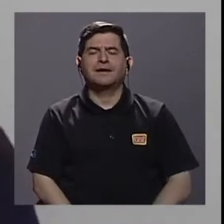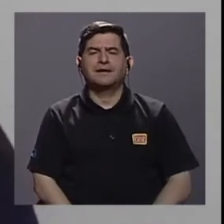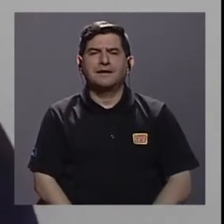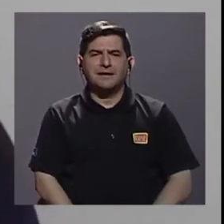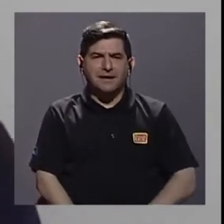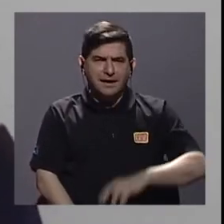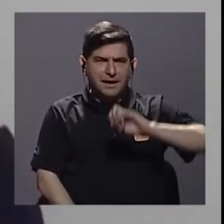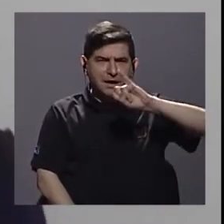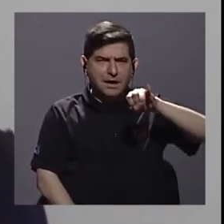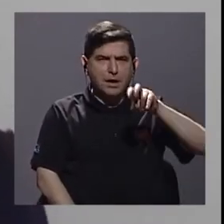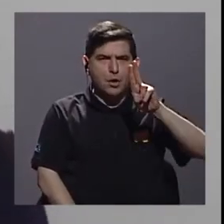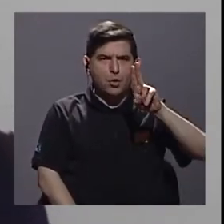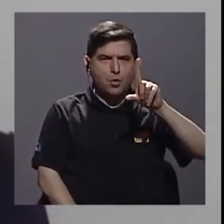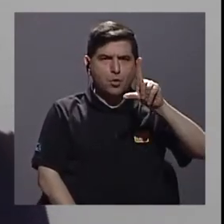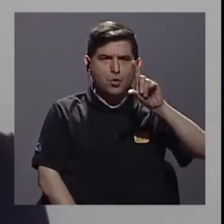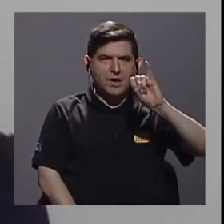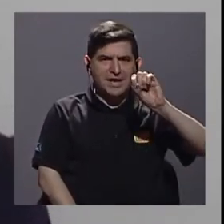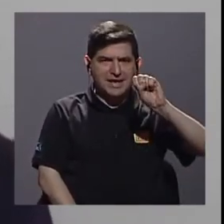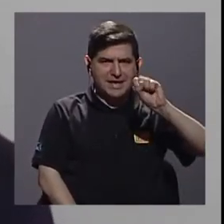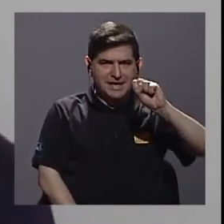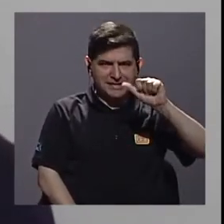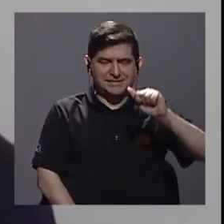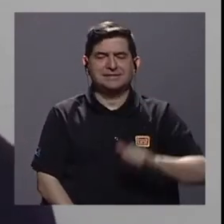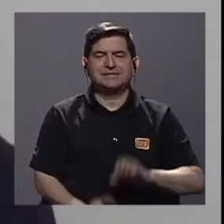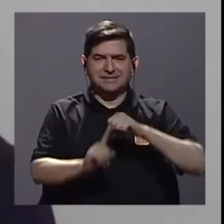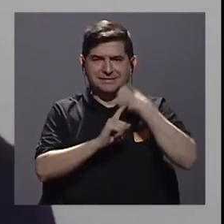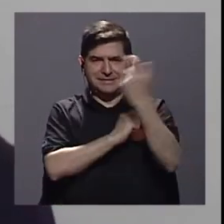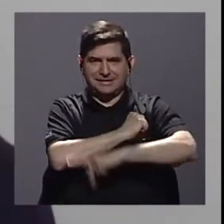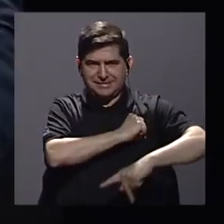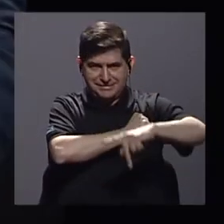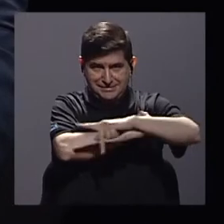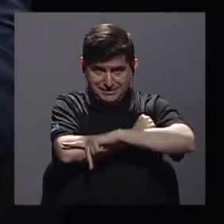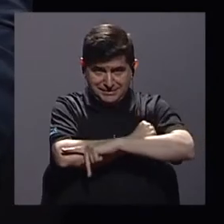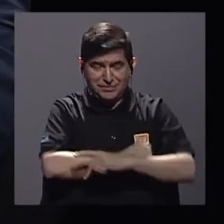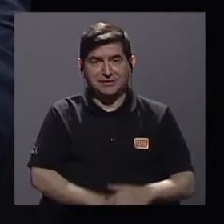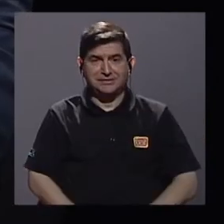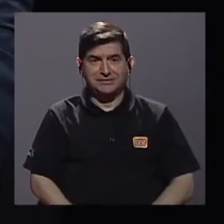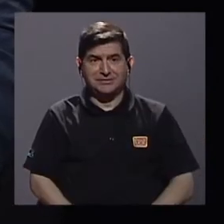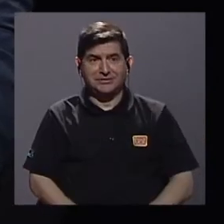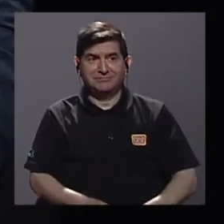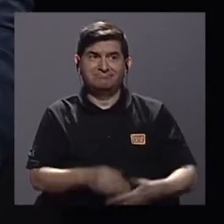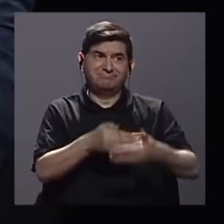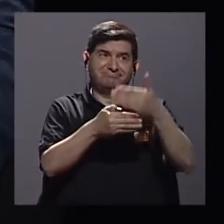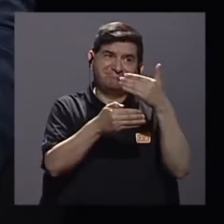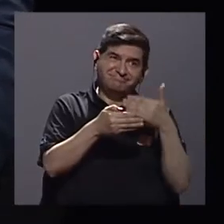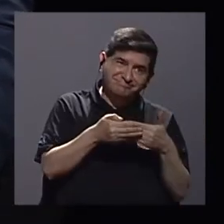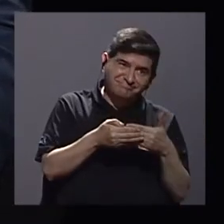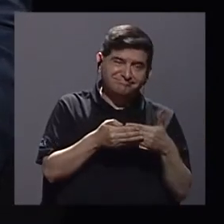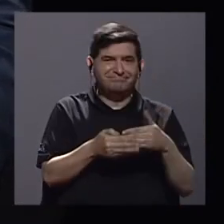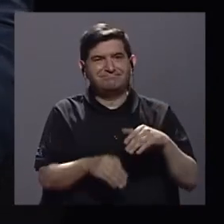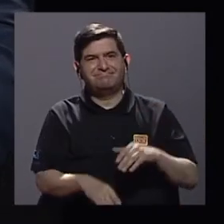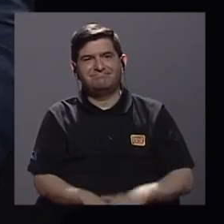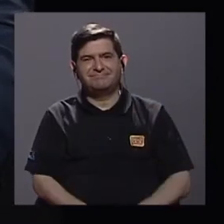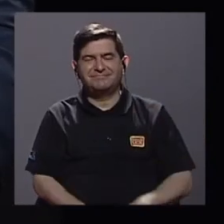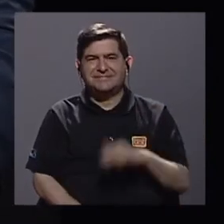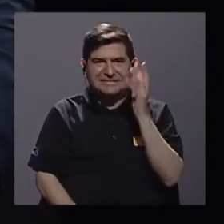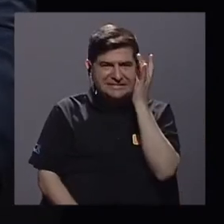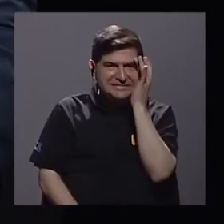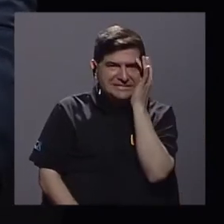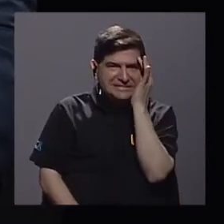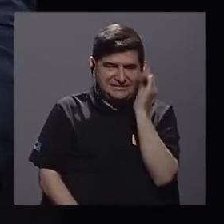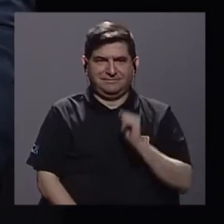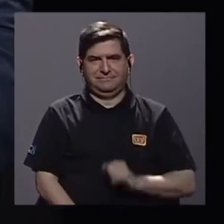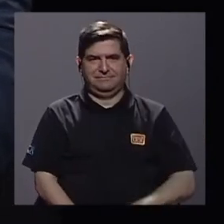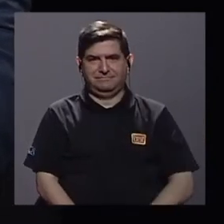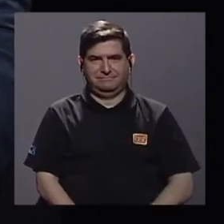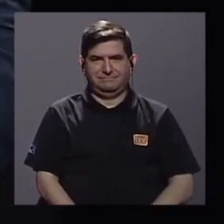situación del país estaba en un modo de preocupación, en